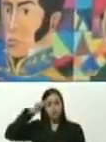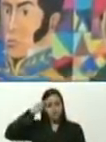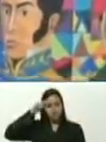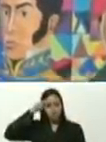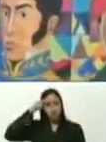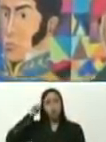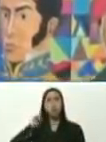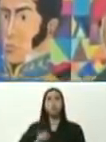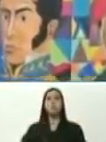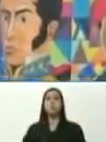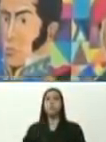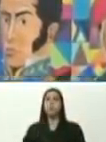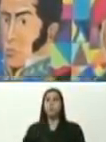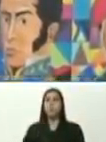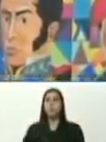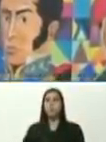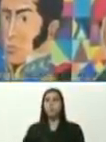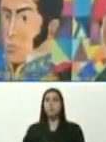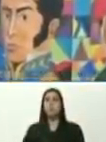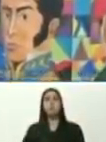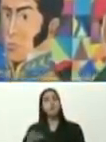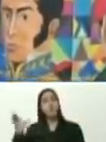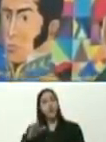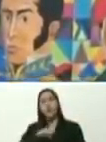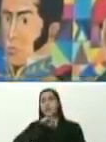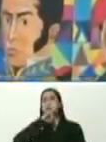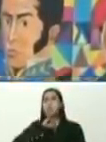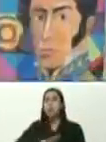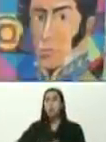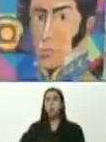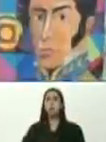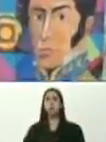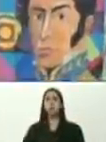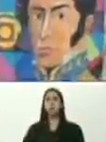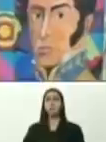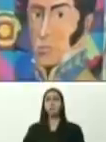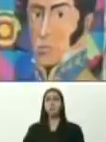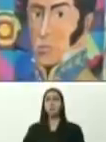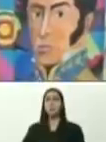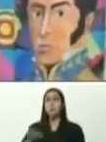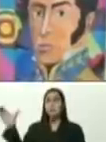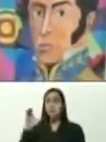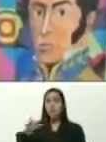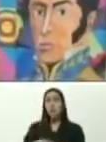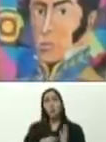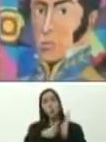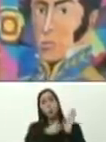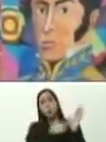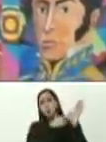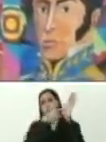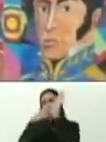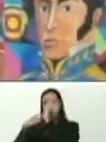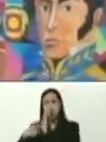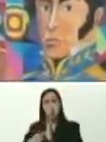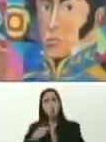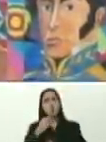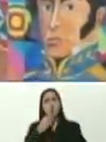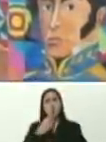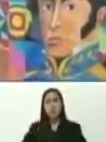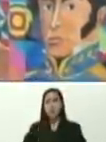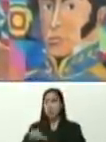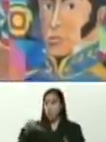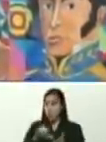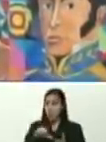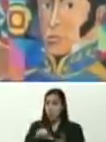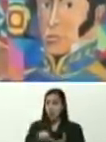el pueblo, es una Caracas llena de historia, Caracas es una referencia, el mundo, como la capital,